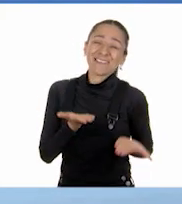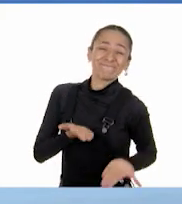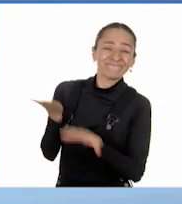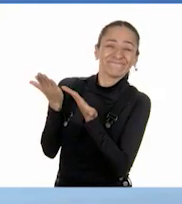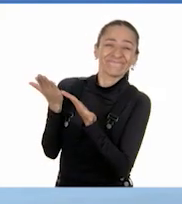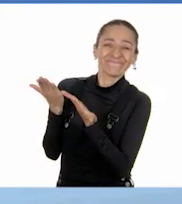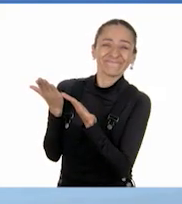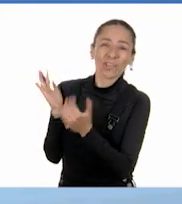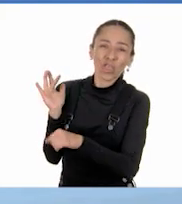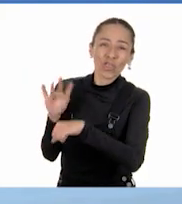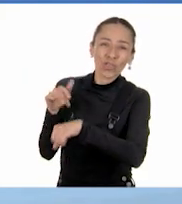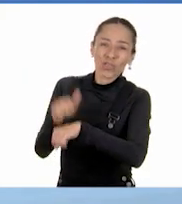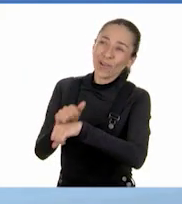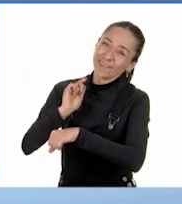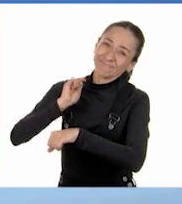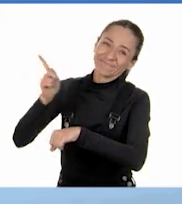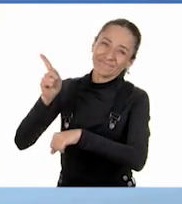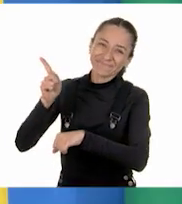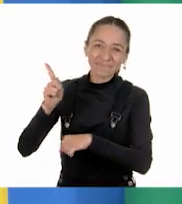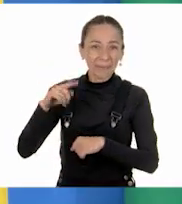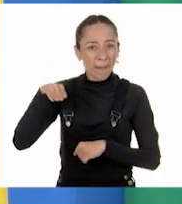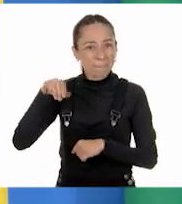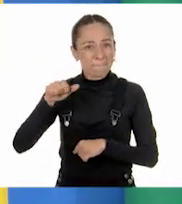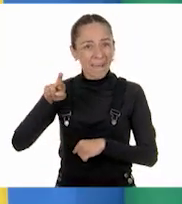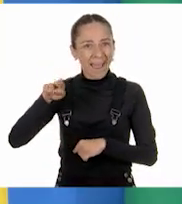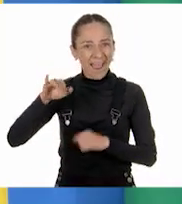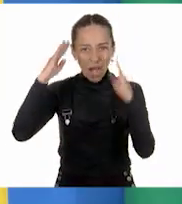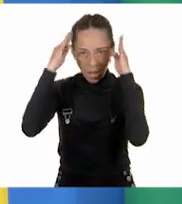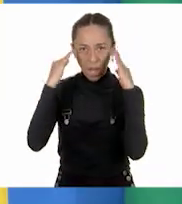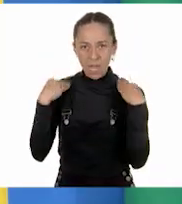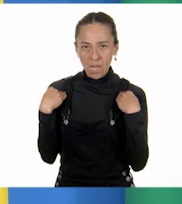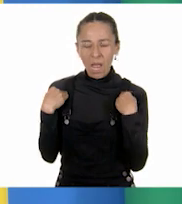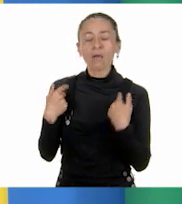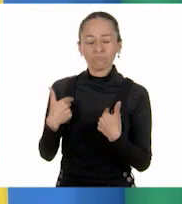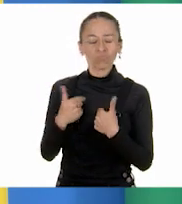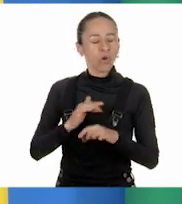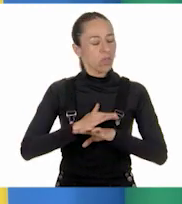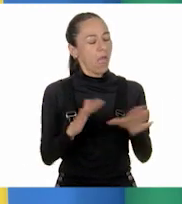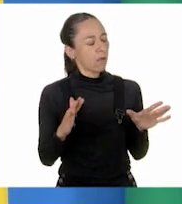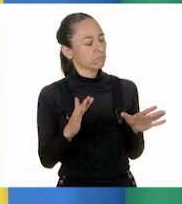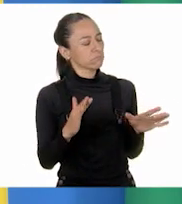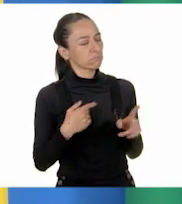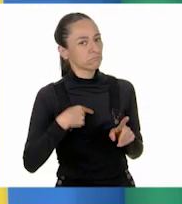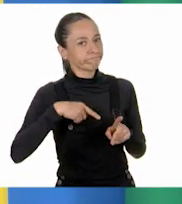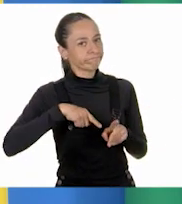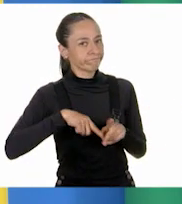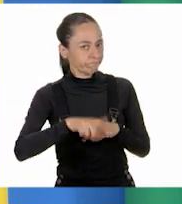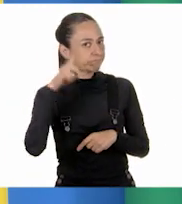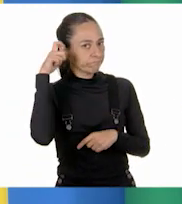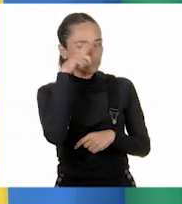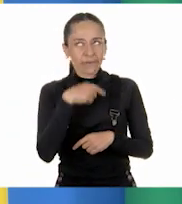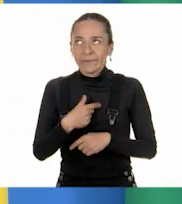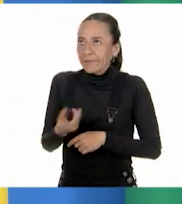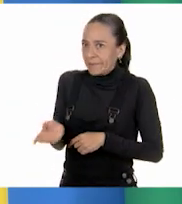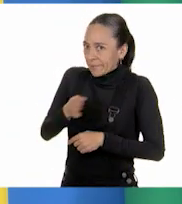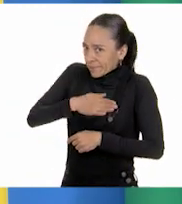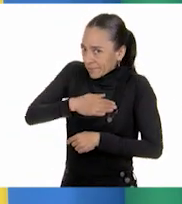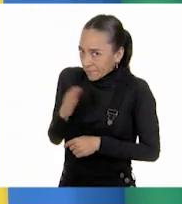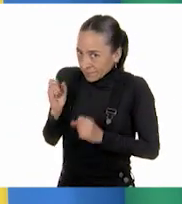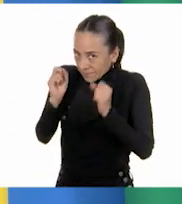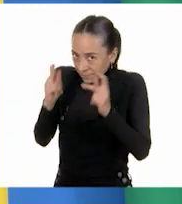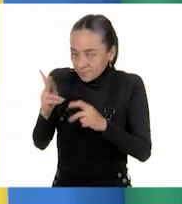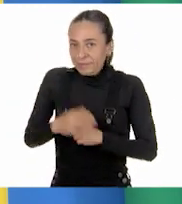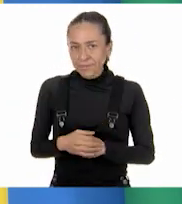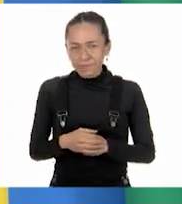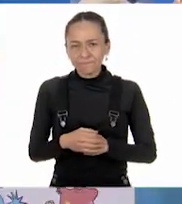ya hice la parte más difícil. Ay, está bien. La respuesta es que Juan se encuentra a la